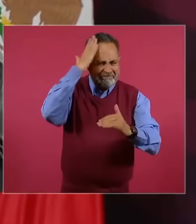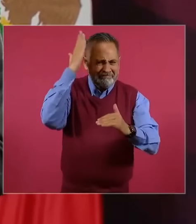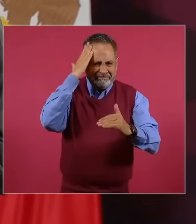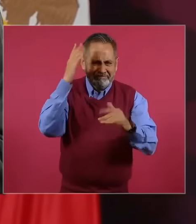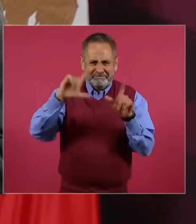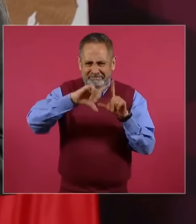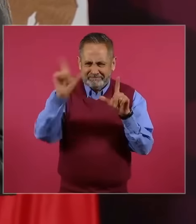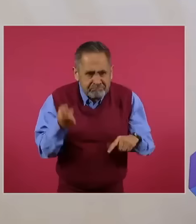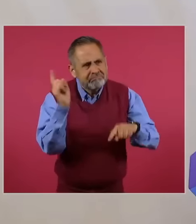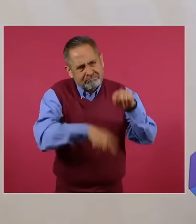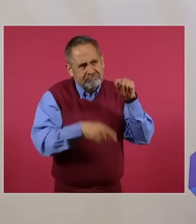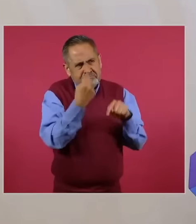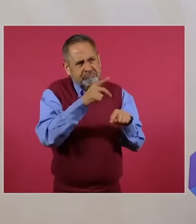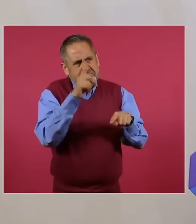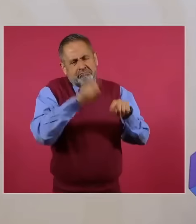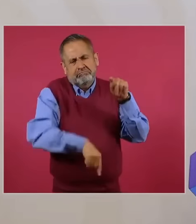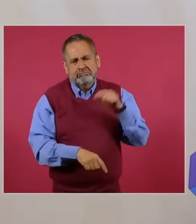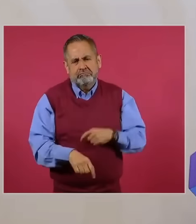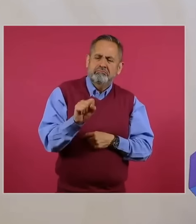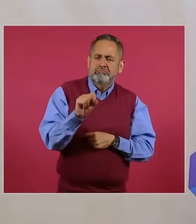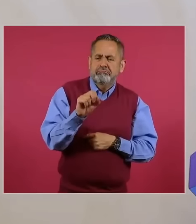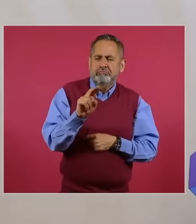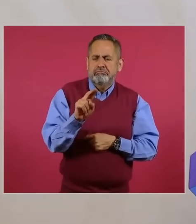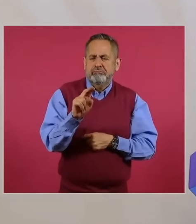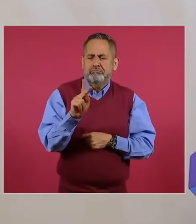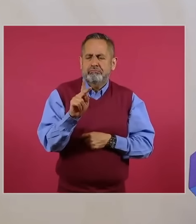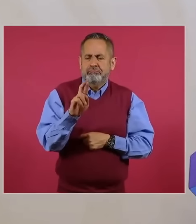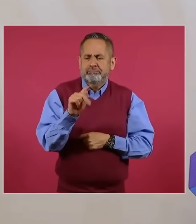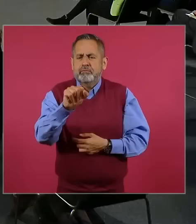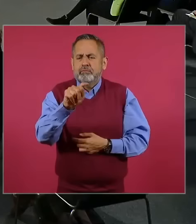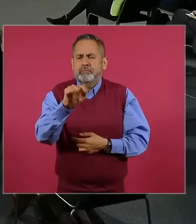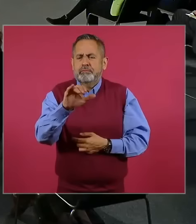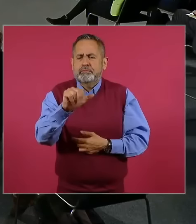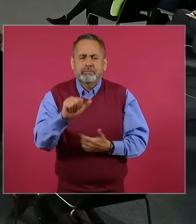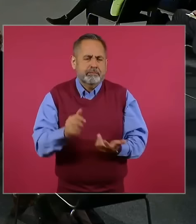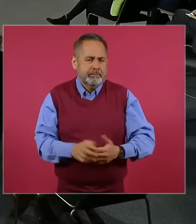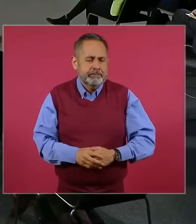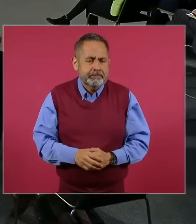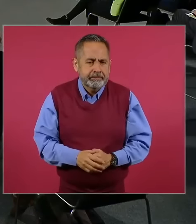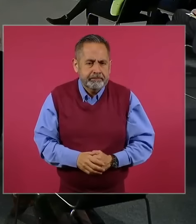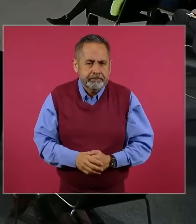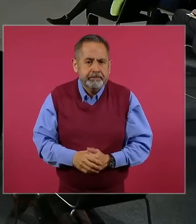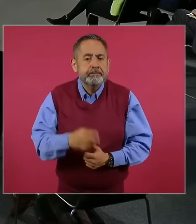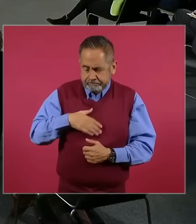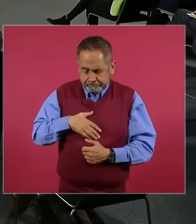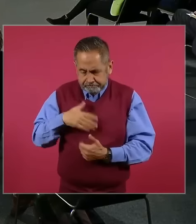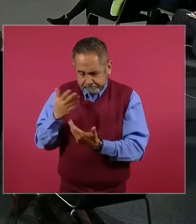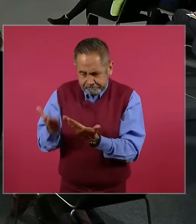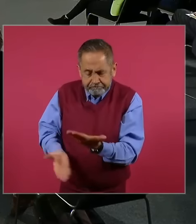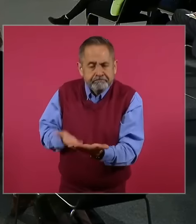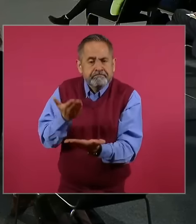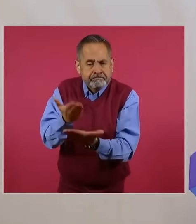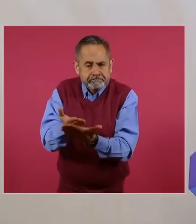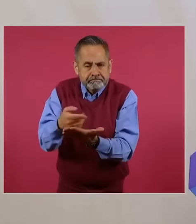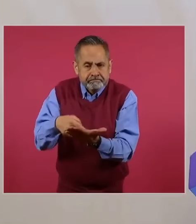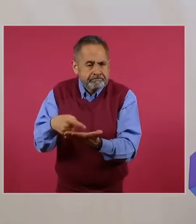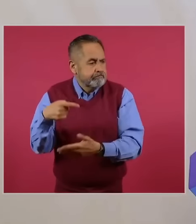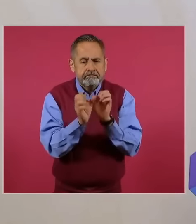que quitarle el nombre, quitar la palabra justicia. Entonces, estamos proponiendo esa